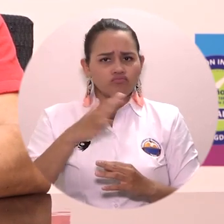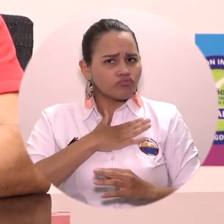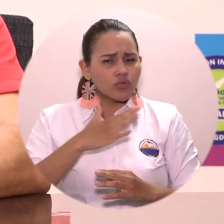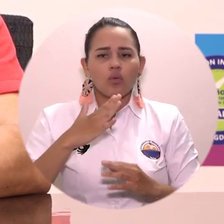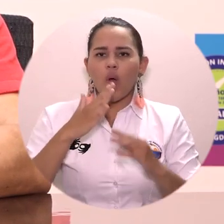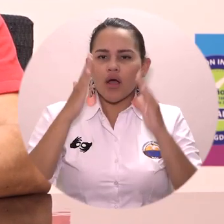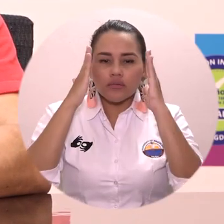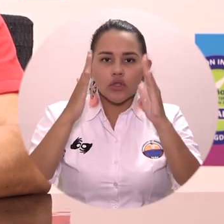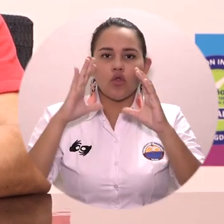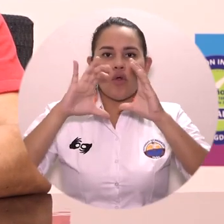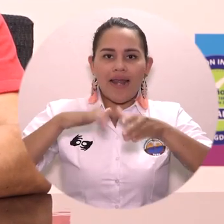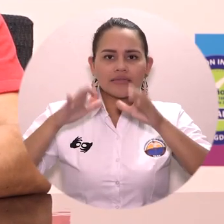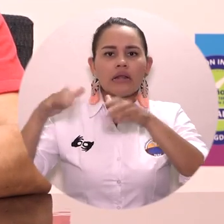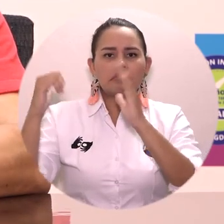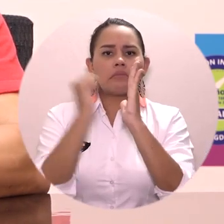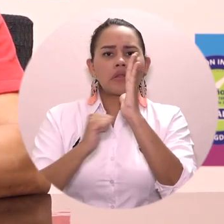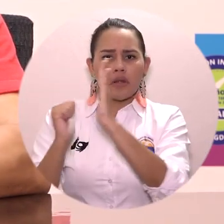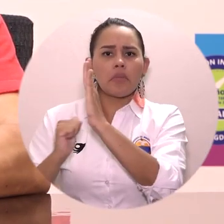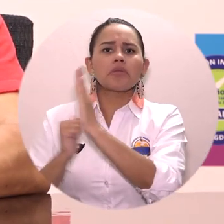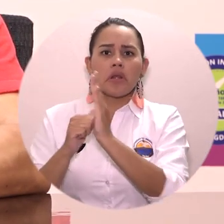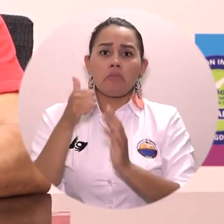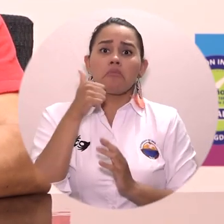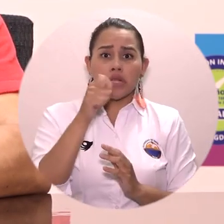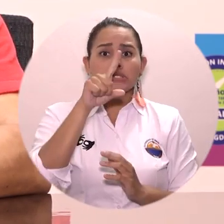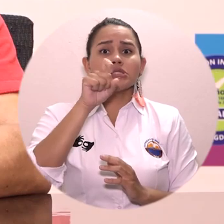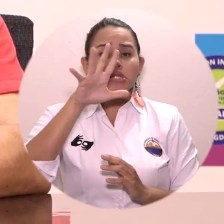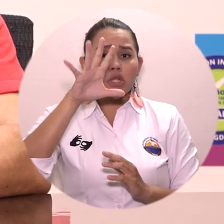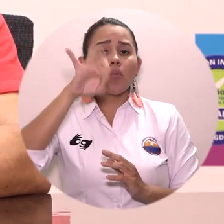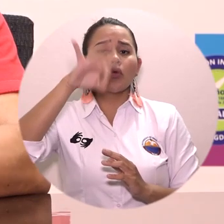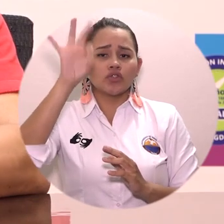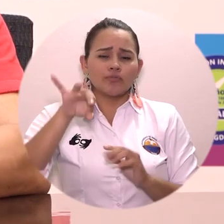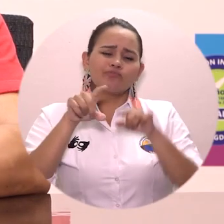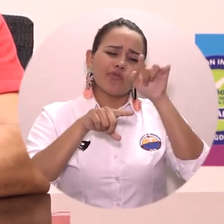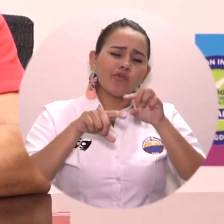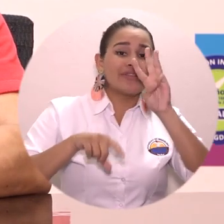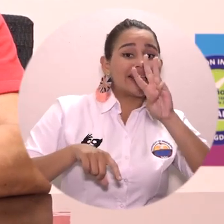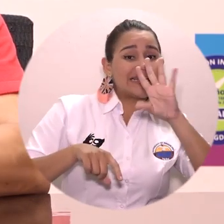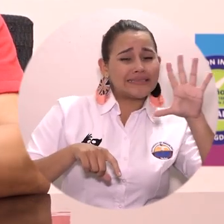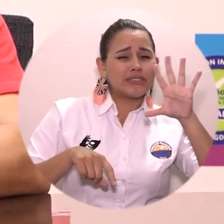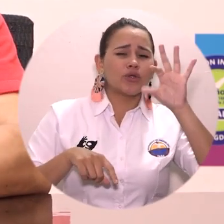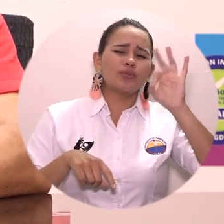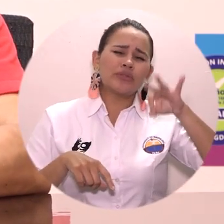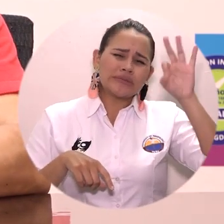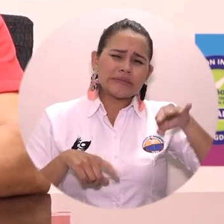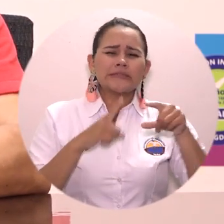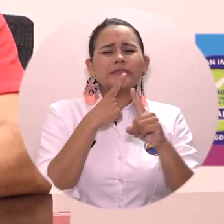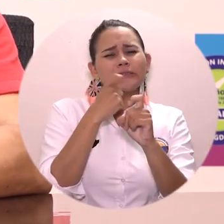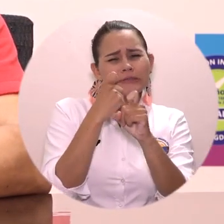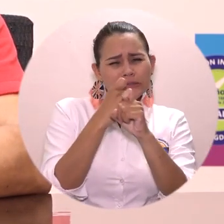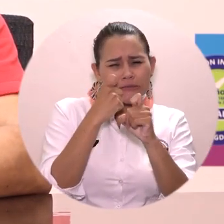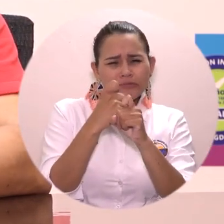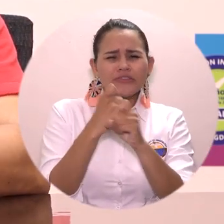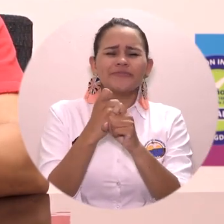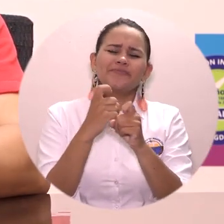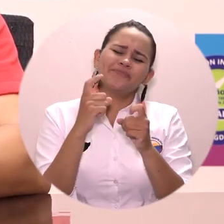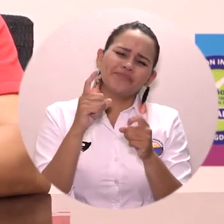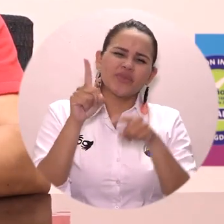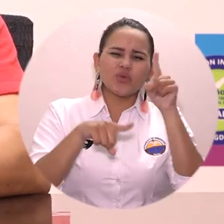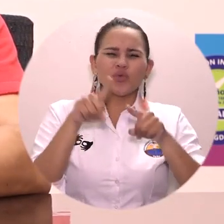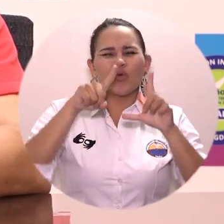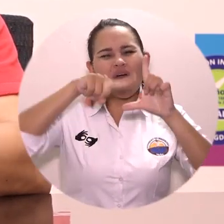la totalidad de las asignaturas, que es una cifra bastante importante, y hay otro 35% que ha tenido dificultades con algunos cursos,